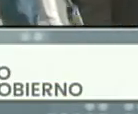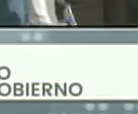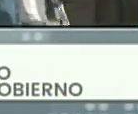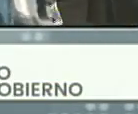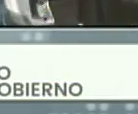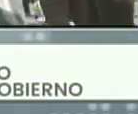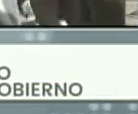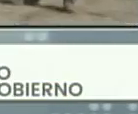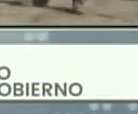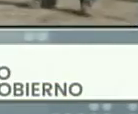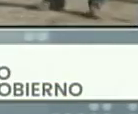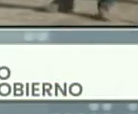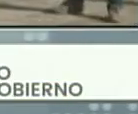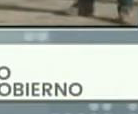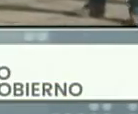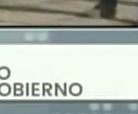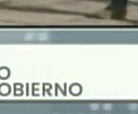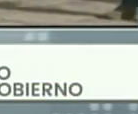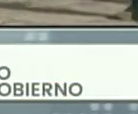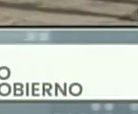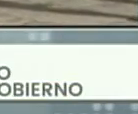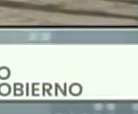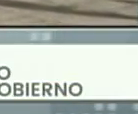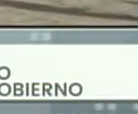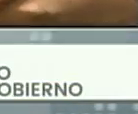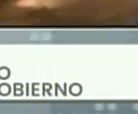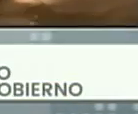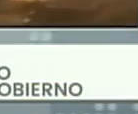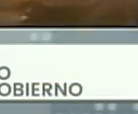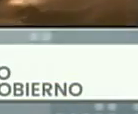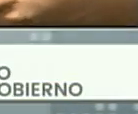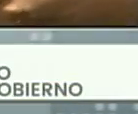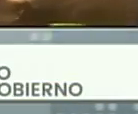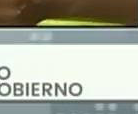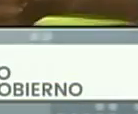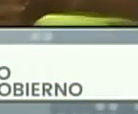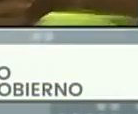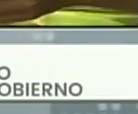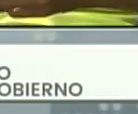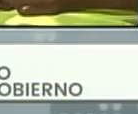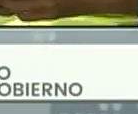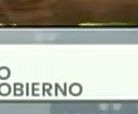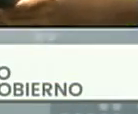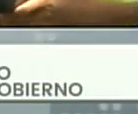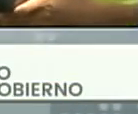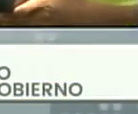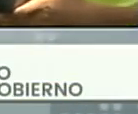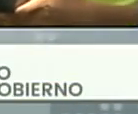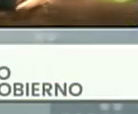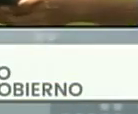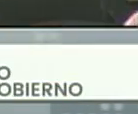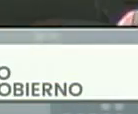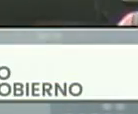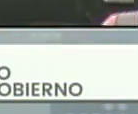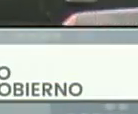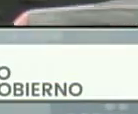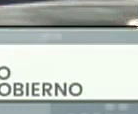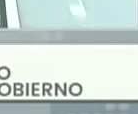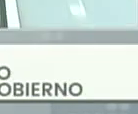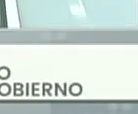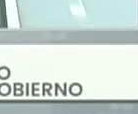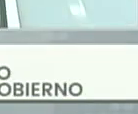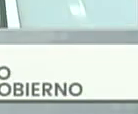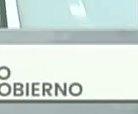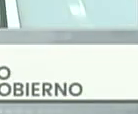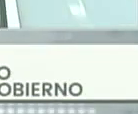permanente buscando la salud señora vicepresidenta señor ministro de salud que me escuchan